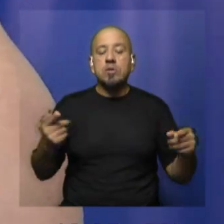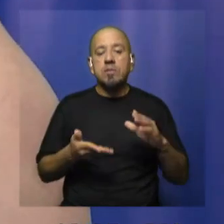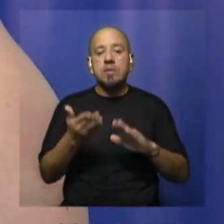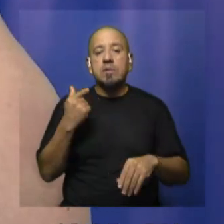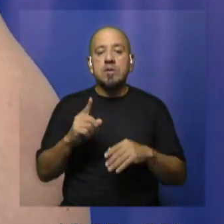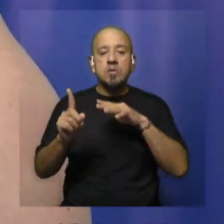inclusión y más accesibilidad.